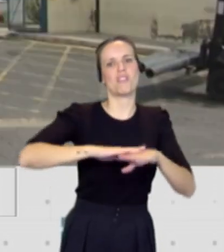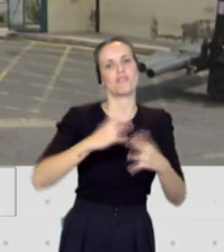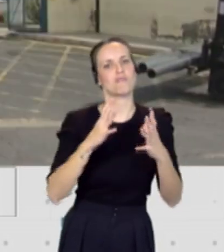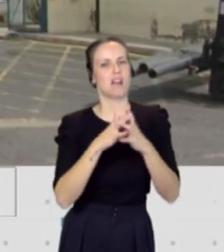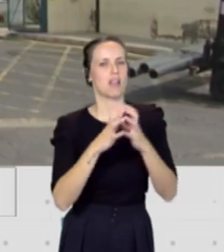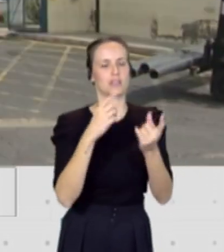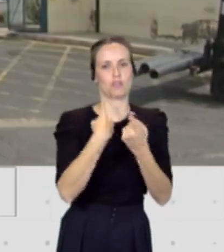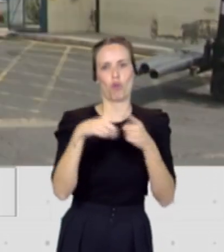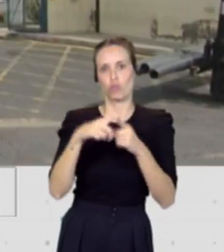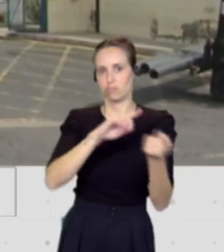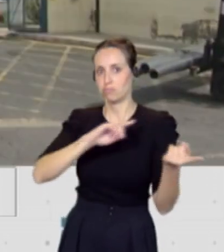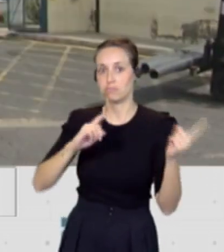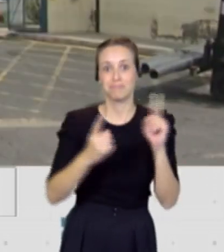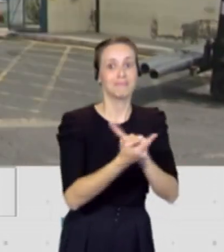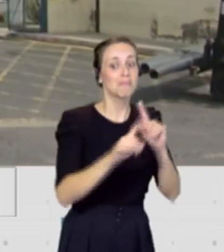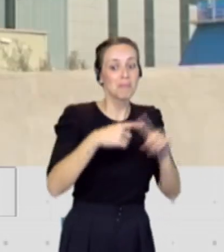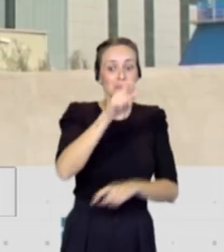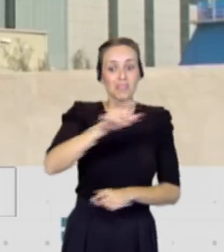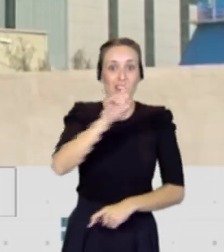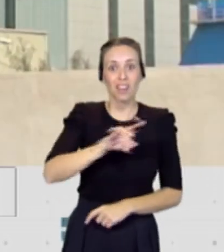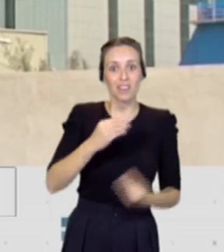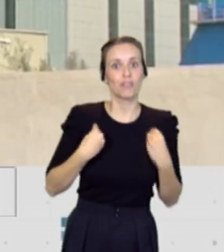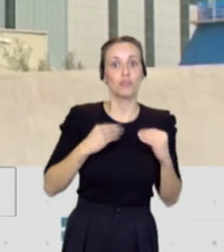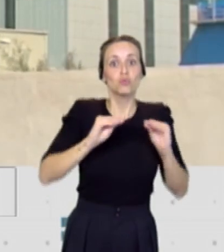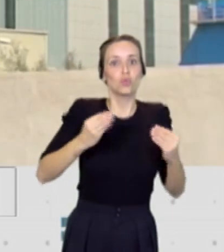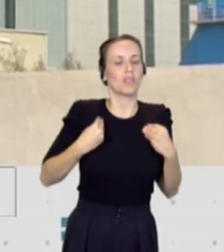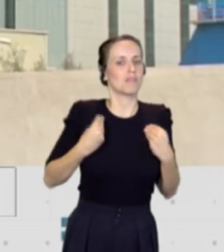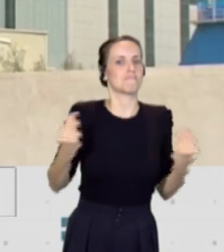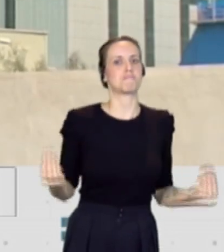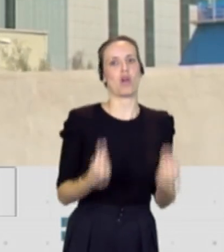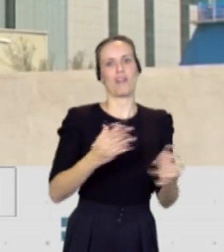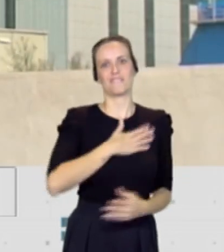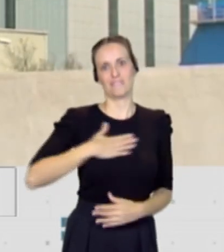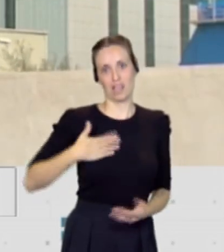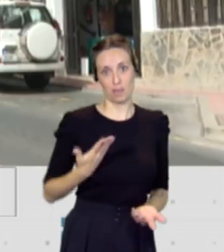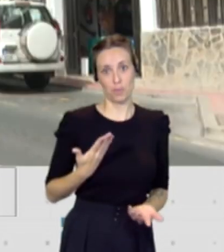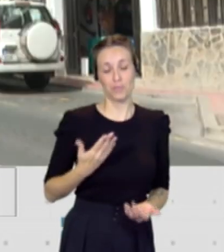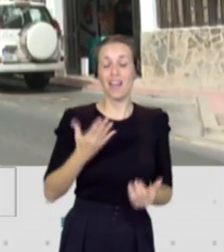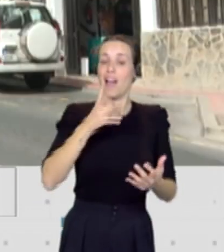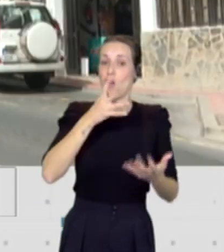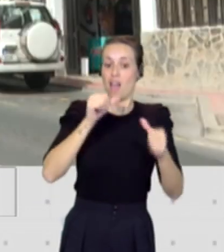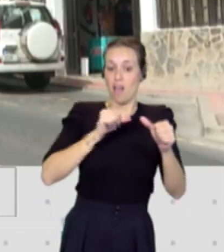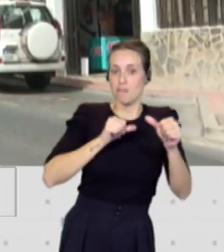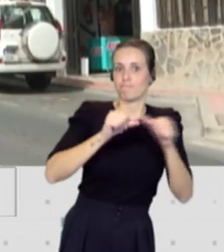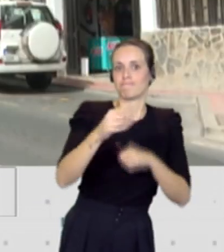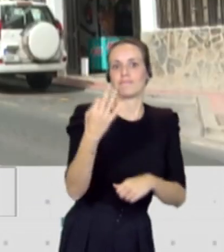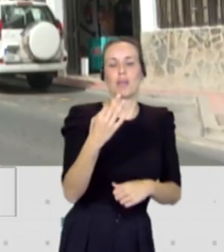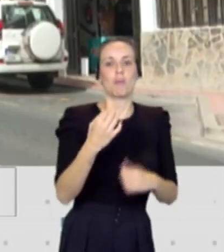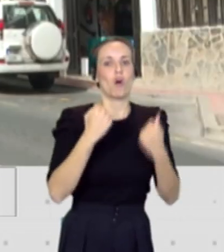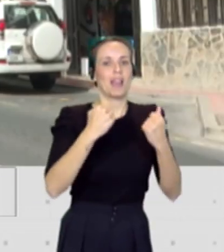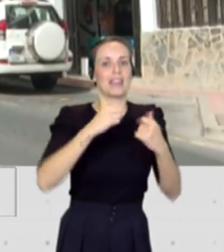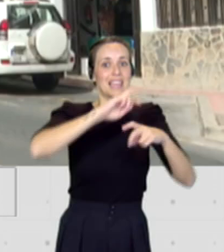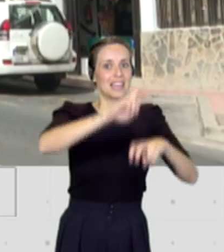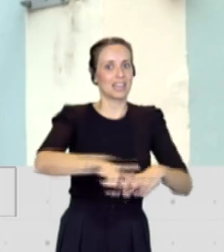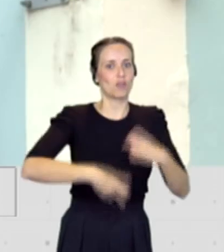viene con ganas de mejorar la vida a los canarios a partir de ahora tenemos que seguir avanzando en la implantación, en la introducción de energías renovables